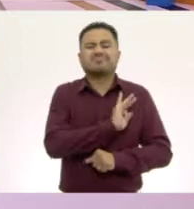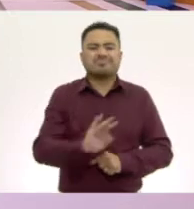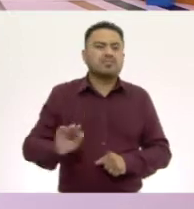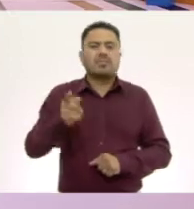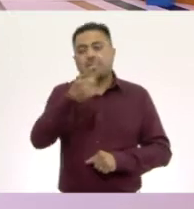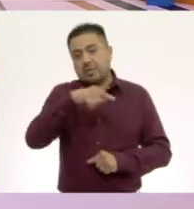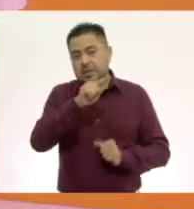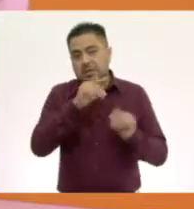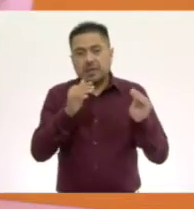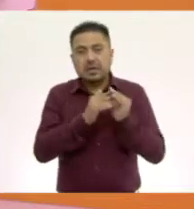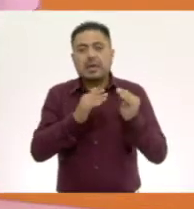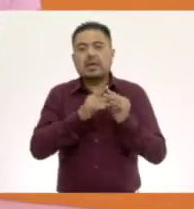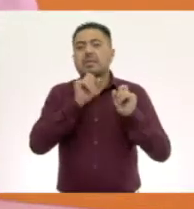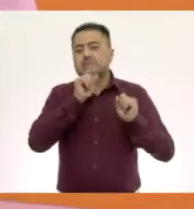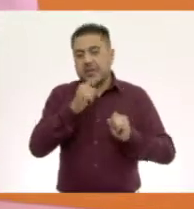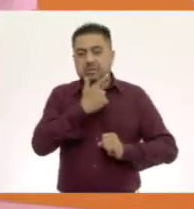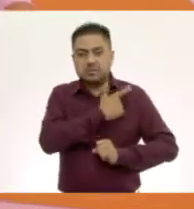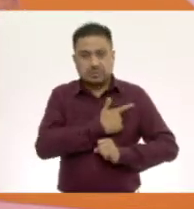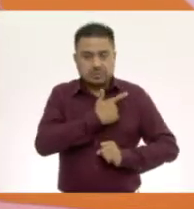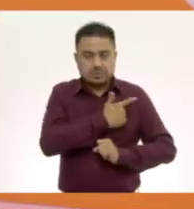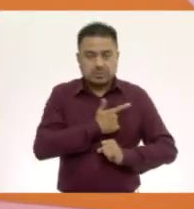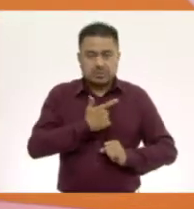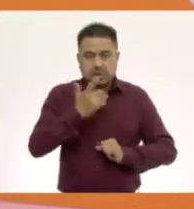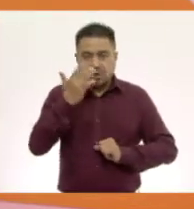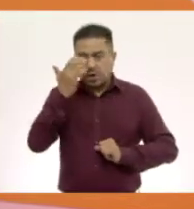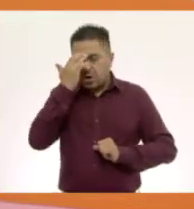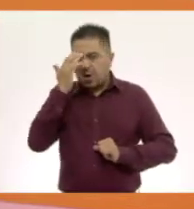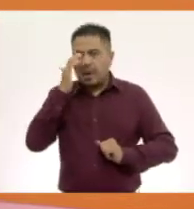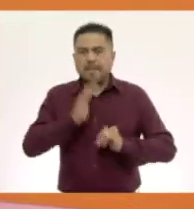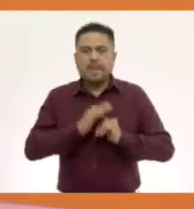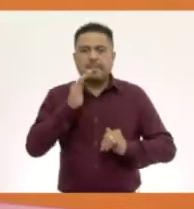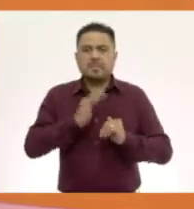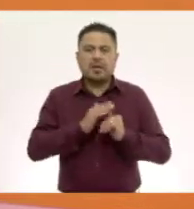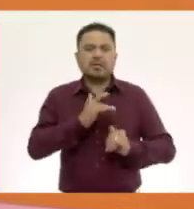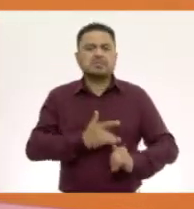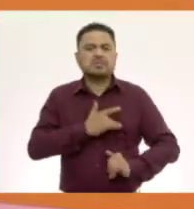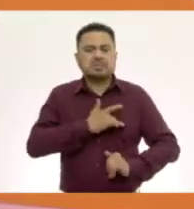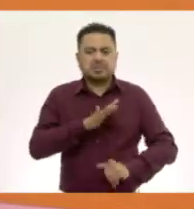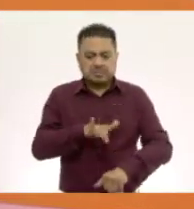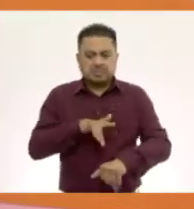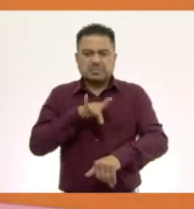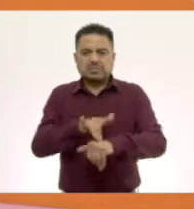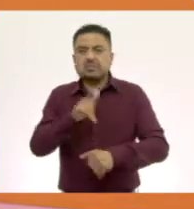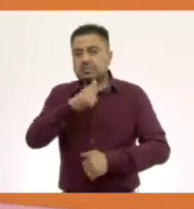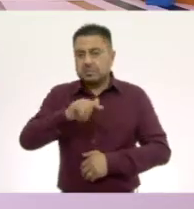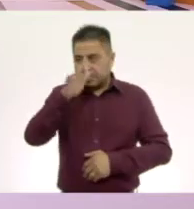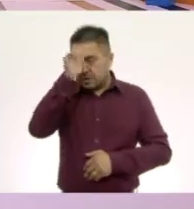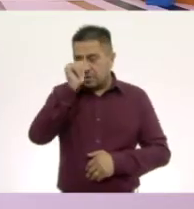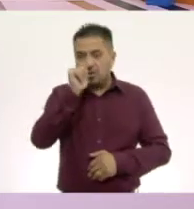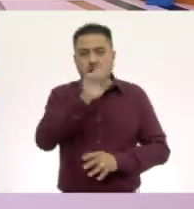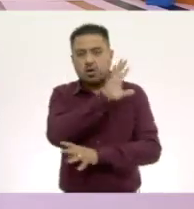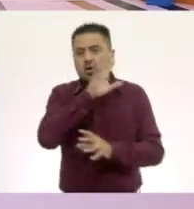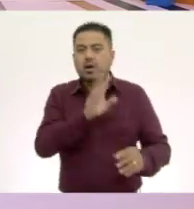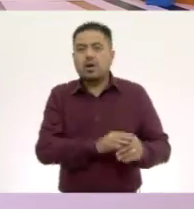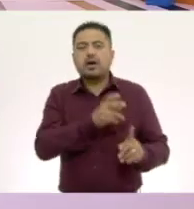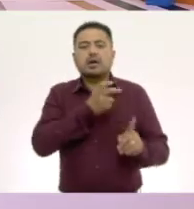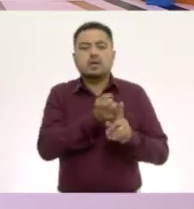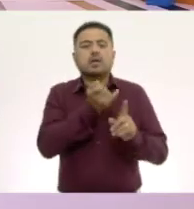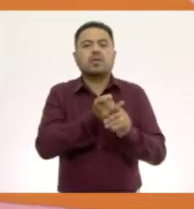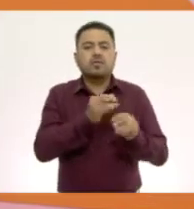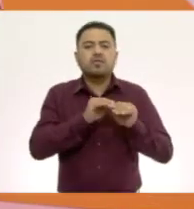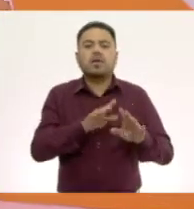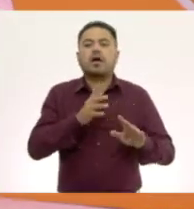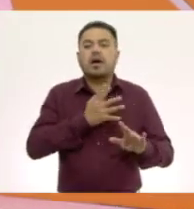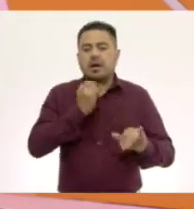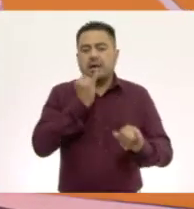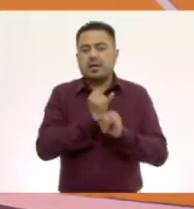¿Y ustedes en casa también les gustaría aprender un poquito más del sentido del tacto? Recuerden que toda esta información se encuentra en la